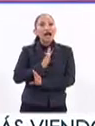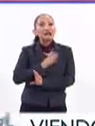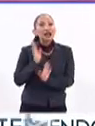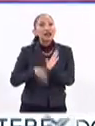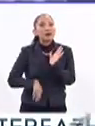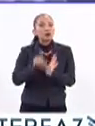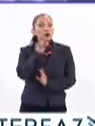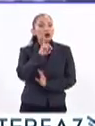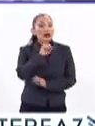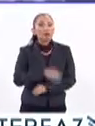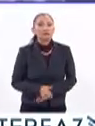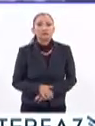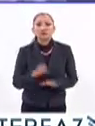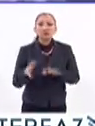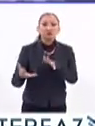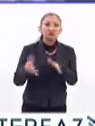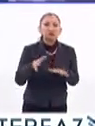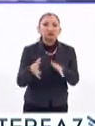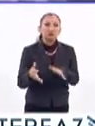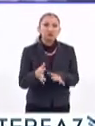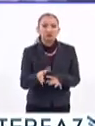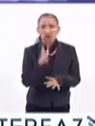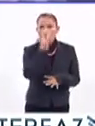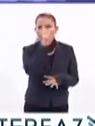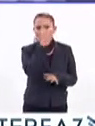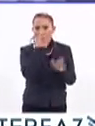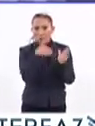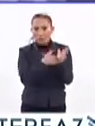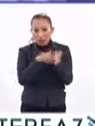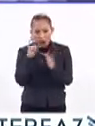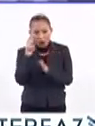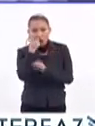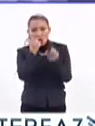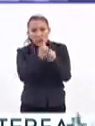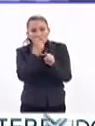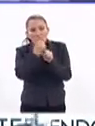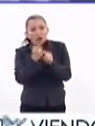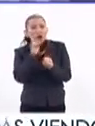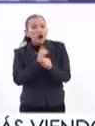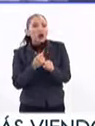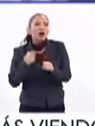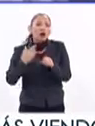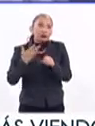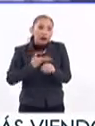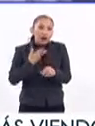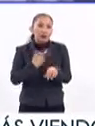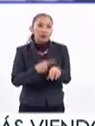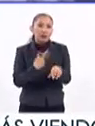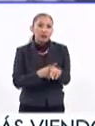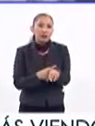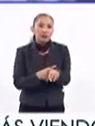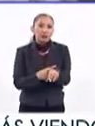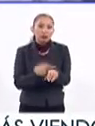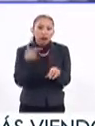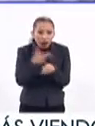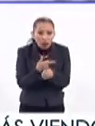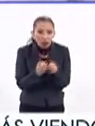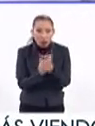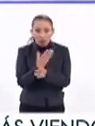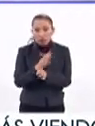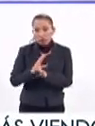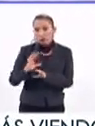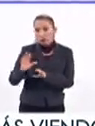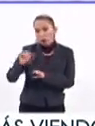cervicales. Son aproximadamente 4 mil casos que se dan anualmente, más o menos, que aparezca. Ya